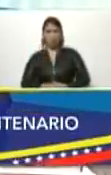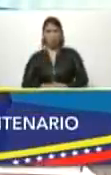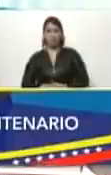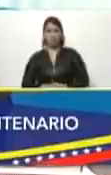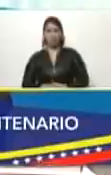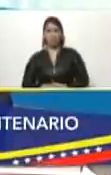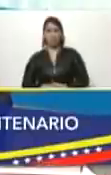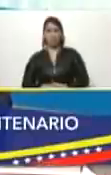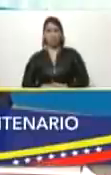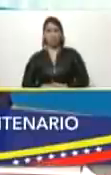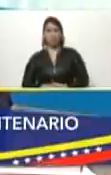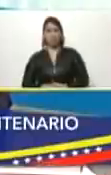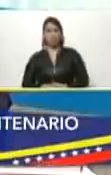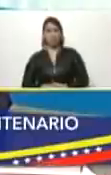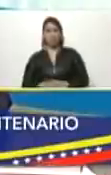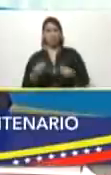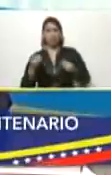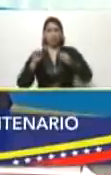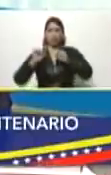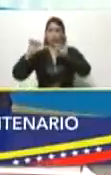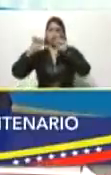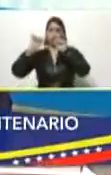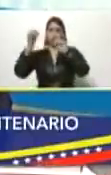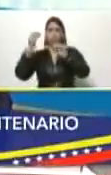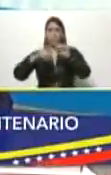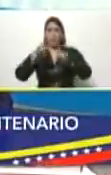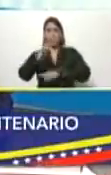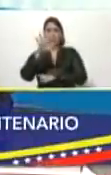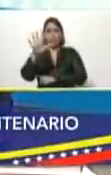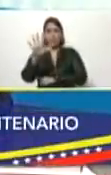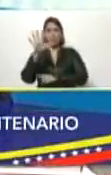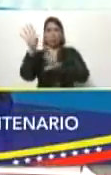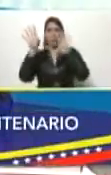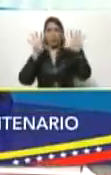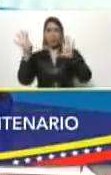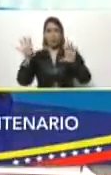Ha habido una gran protesta de más de 25 gobiernos